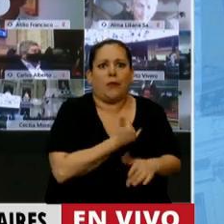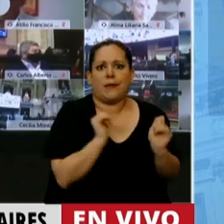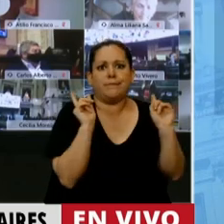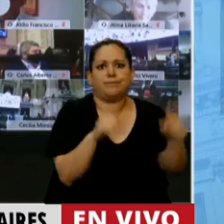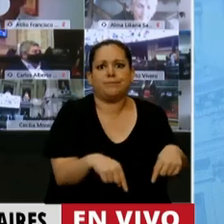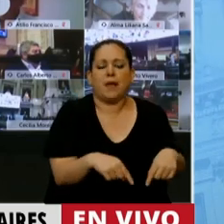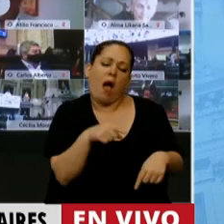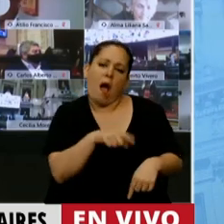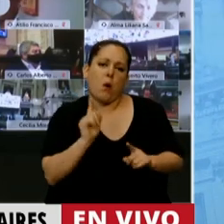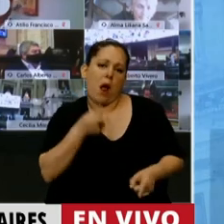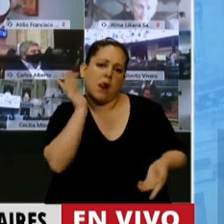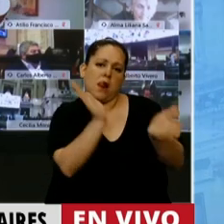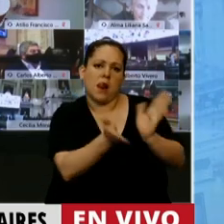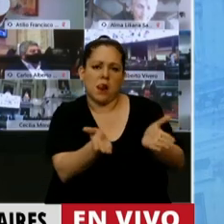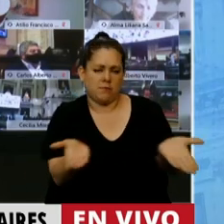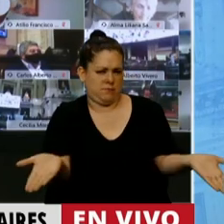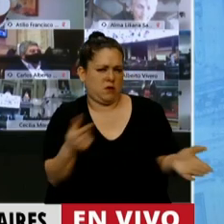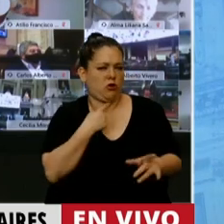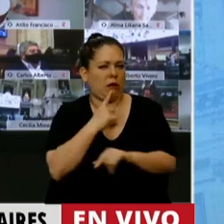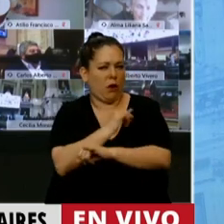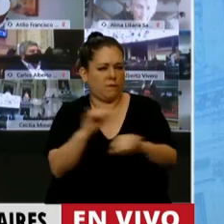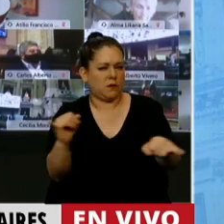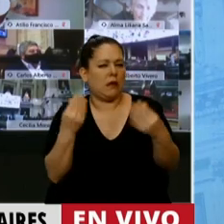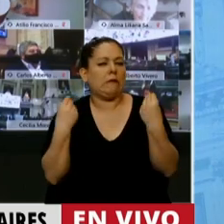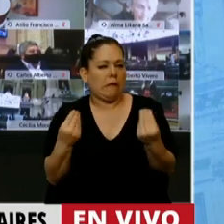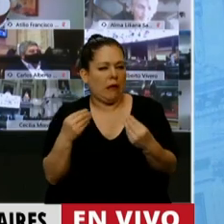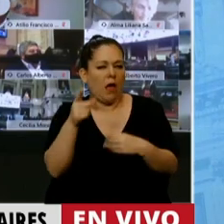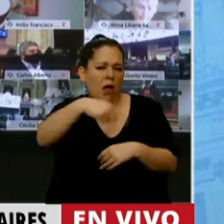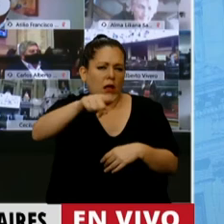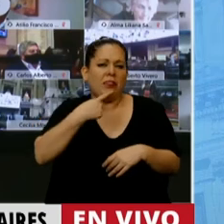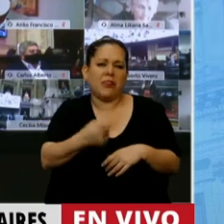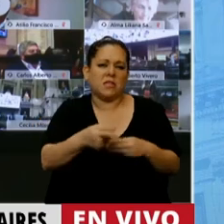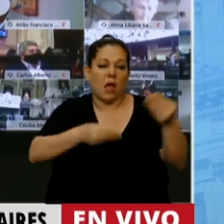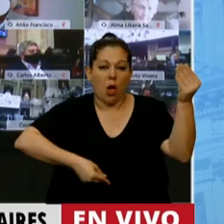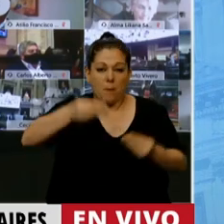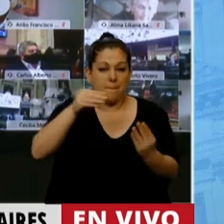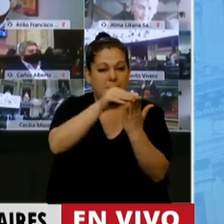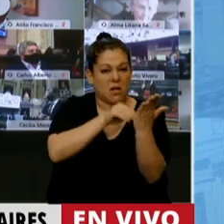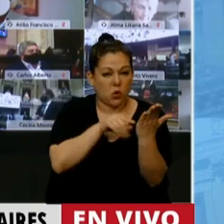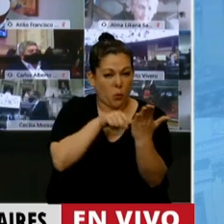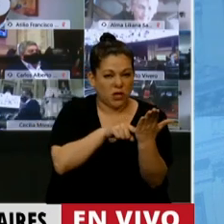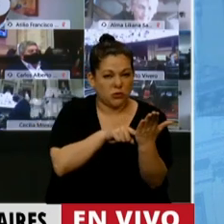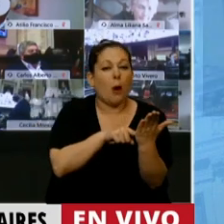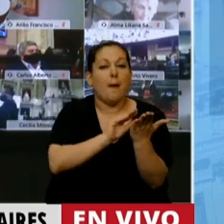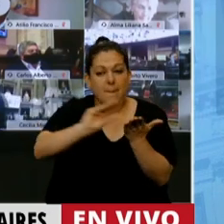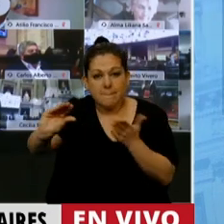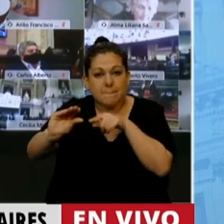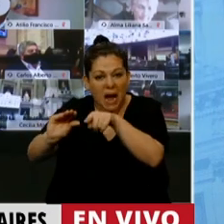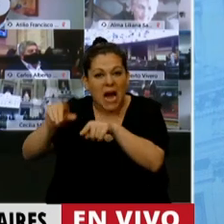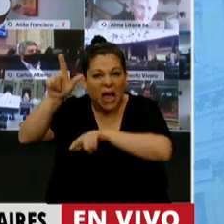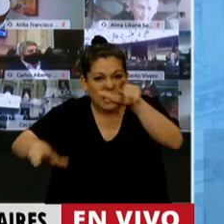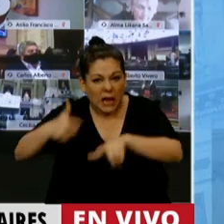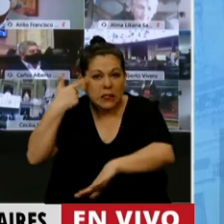presupuesto yo quiero llamar la atención a los que dicen que se aumenta la política, el presupuesto para la política habitacional. un escándalo.